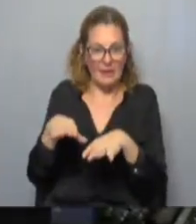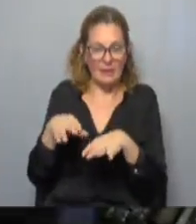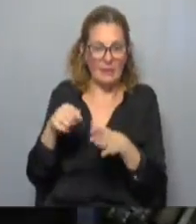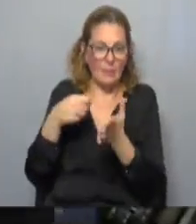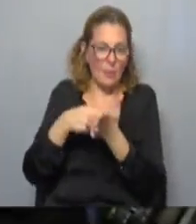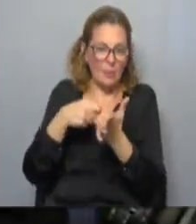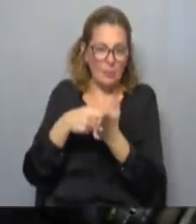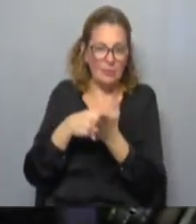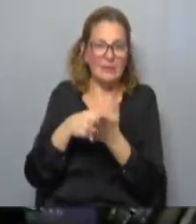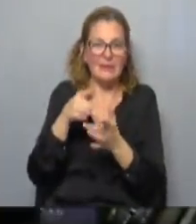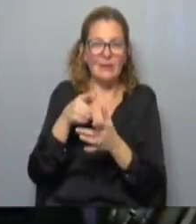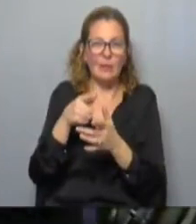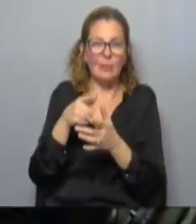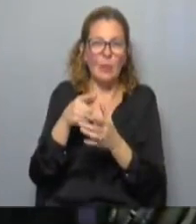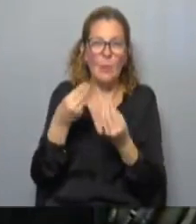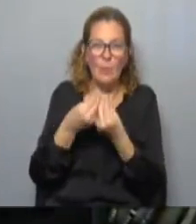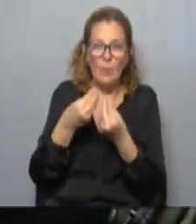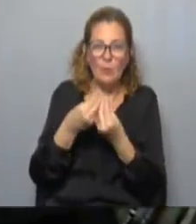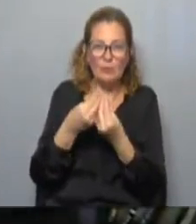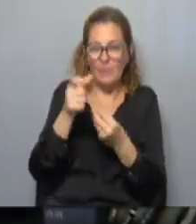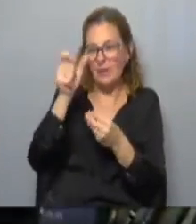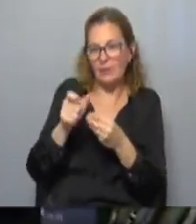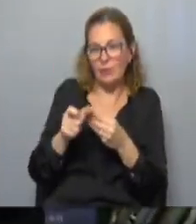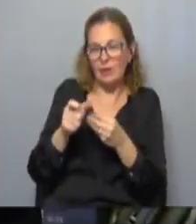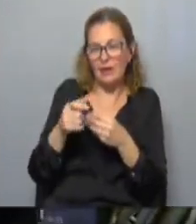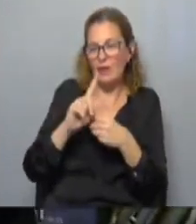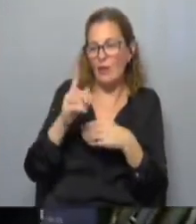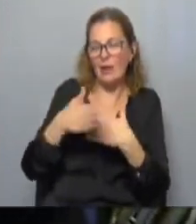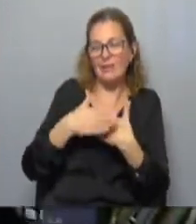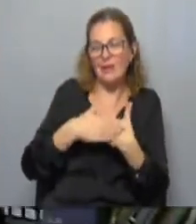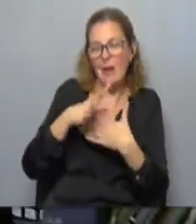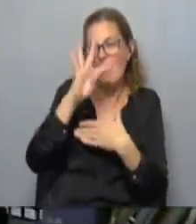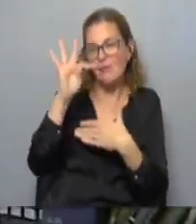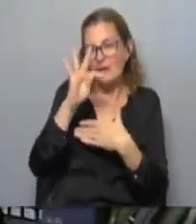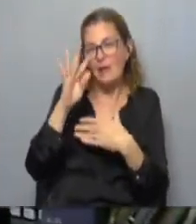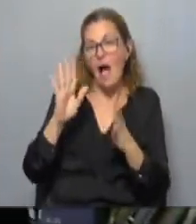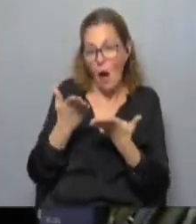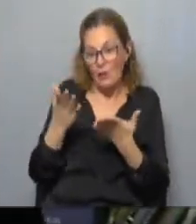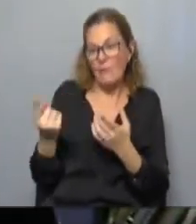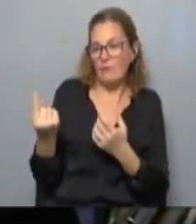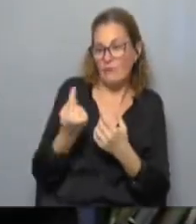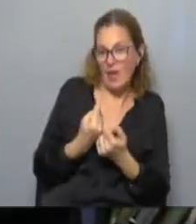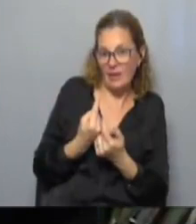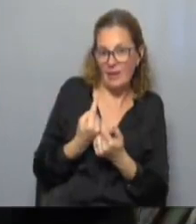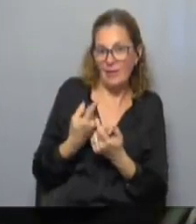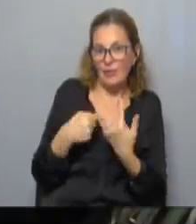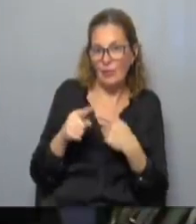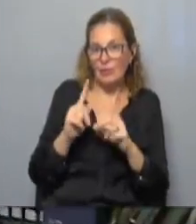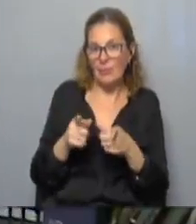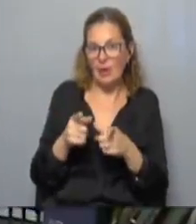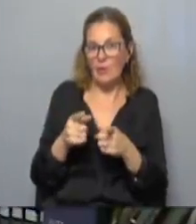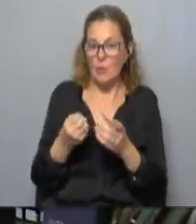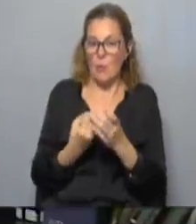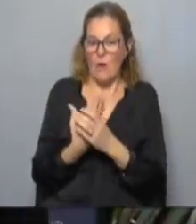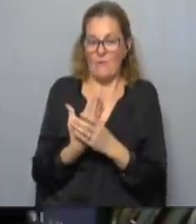adquisitivo hizo que una cantidad de público que no se acercaba a los talleres de esquinas ahora sí lo cual también nos pone en un nuevo